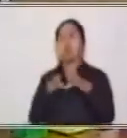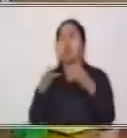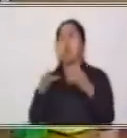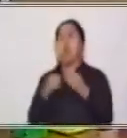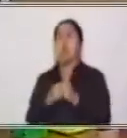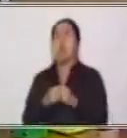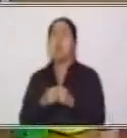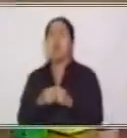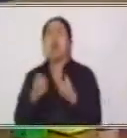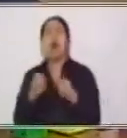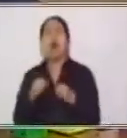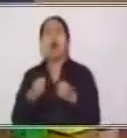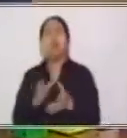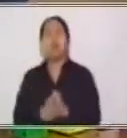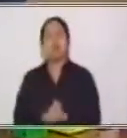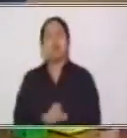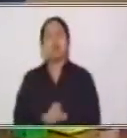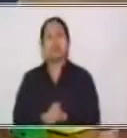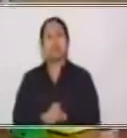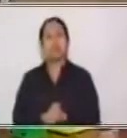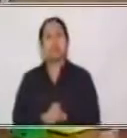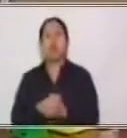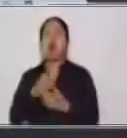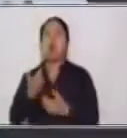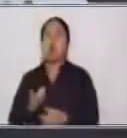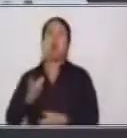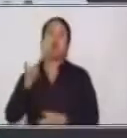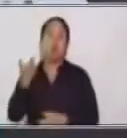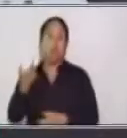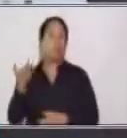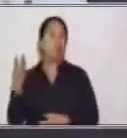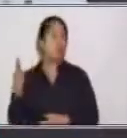compras en dólares.